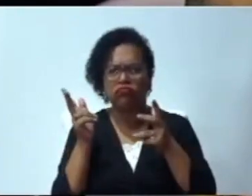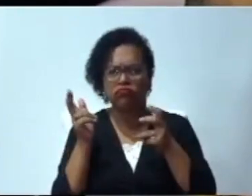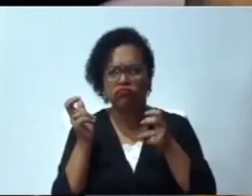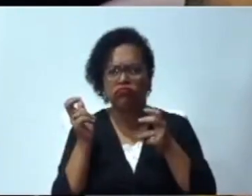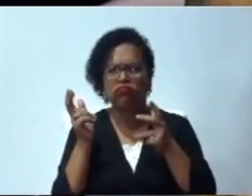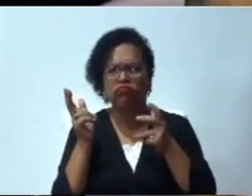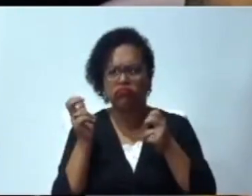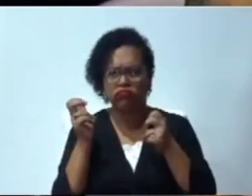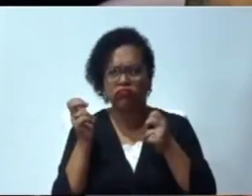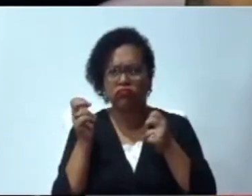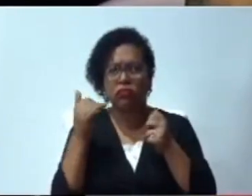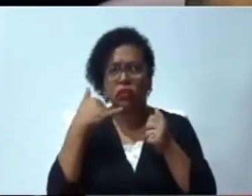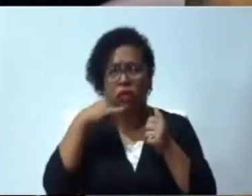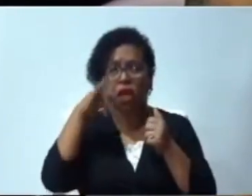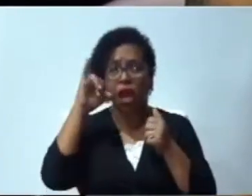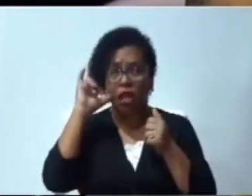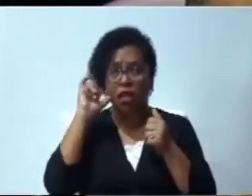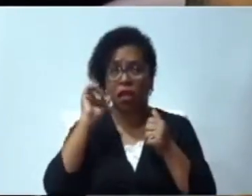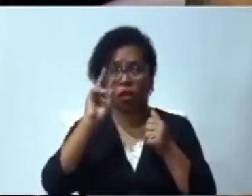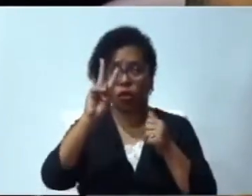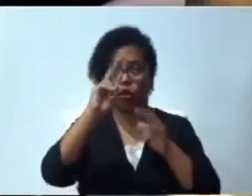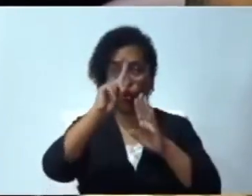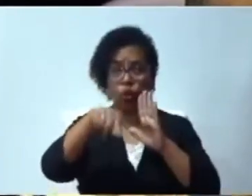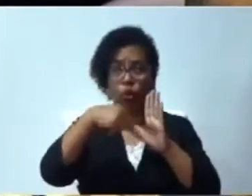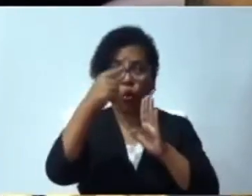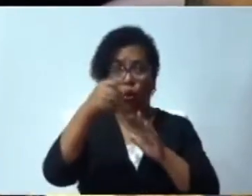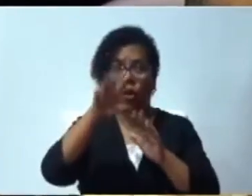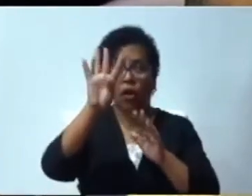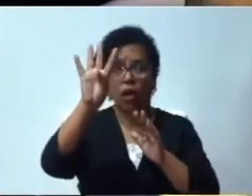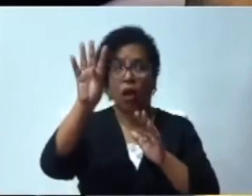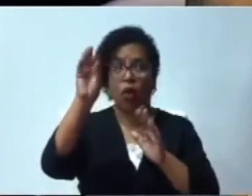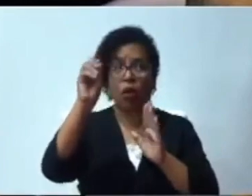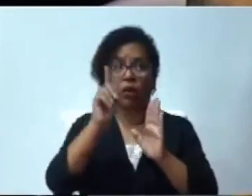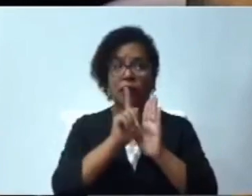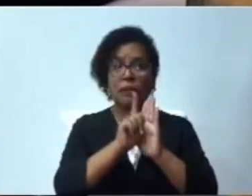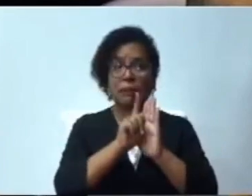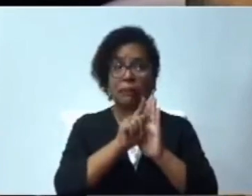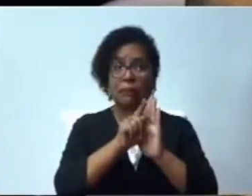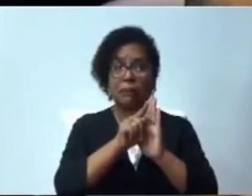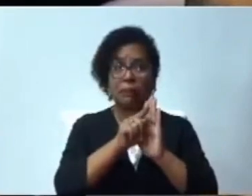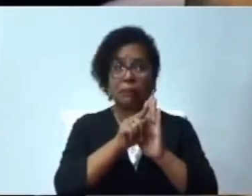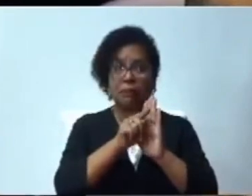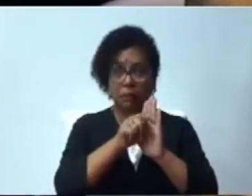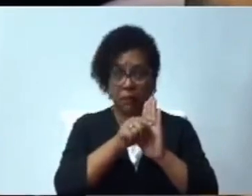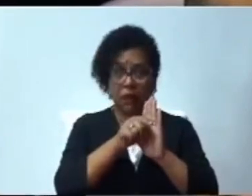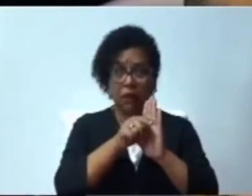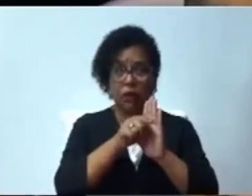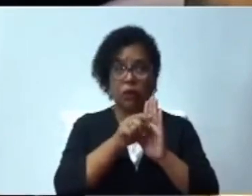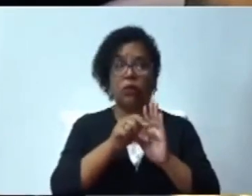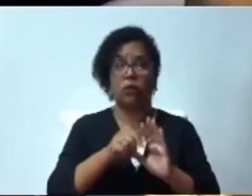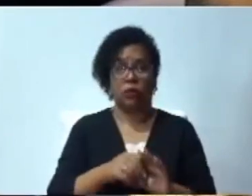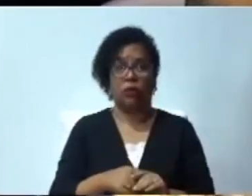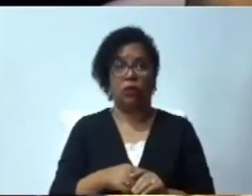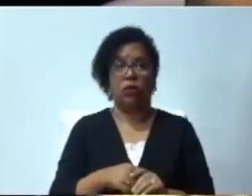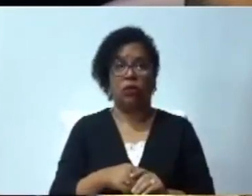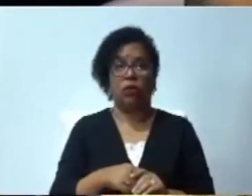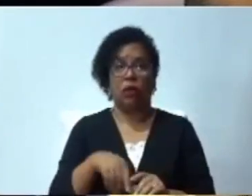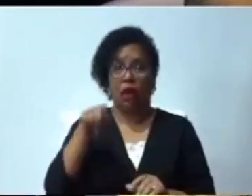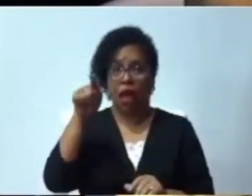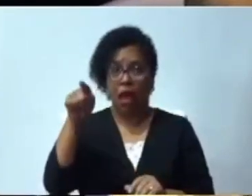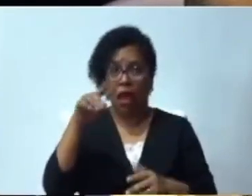en las 2 horas y 40 minutos, debo decir que el Presidente ayer no se refirió a la inflación